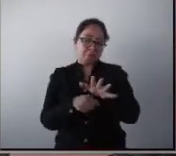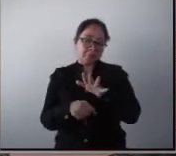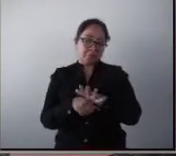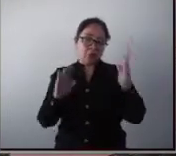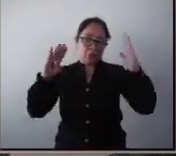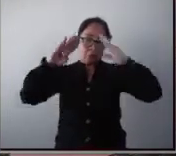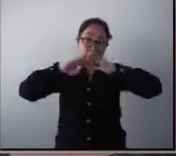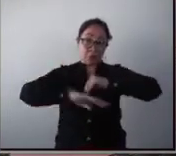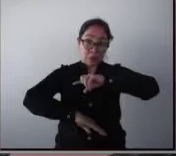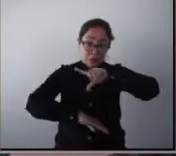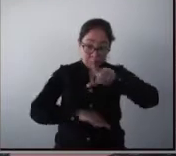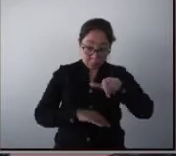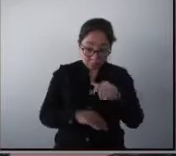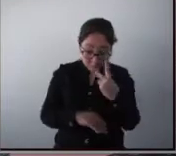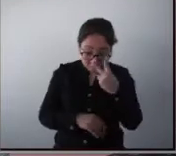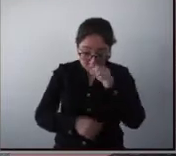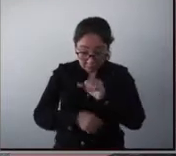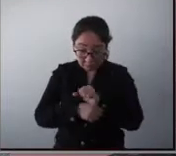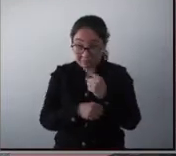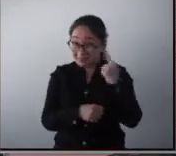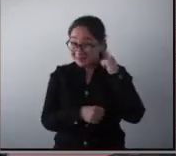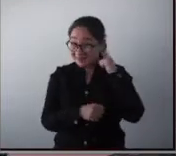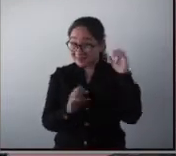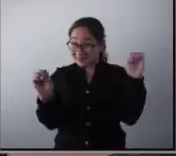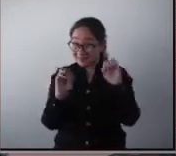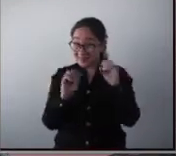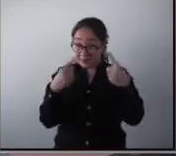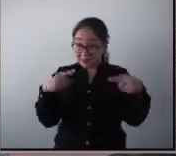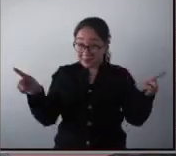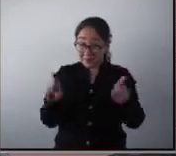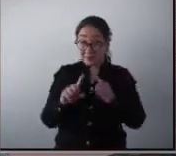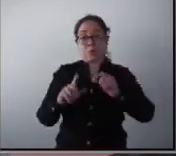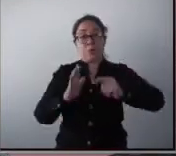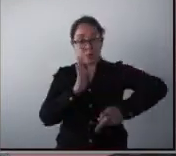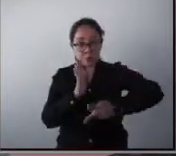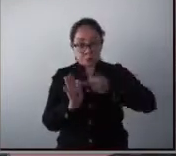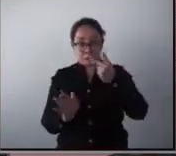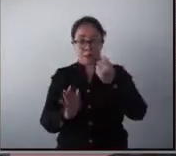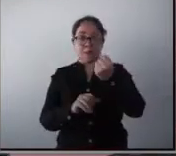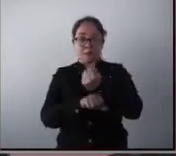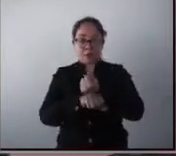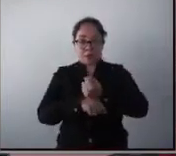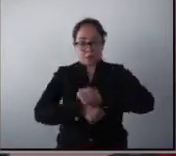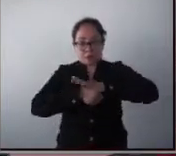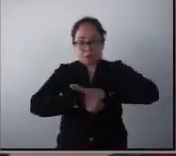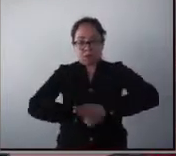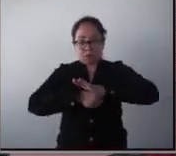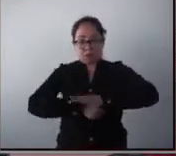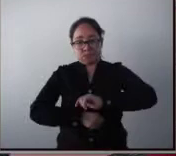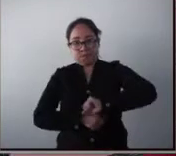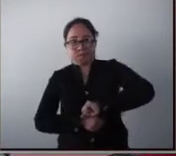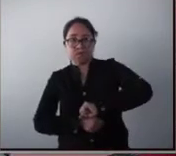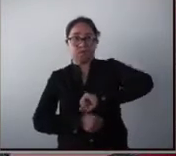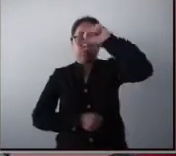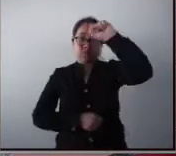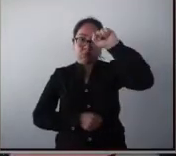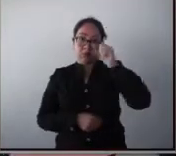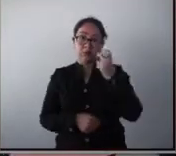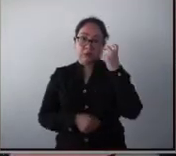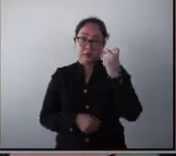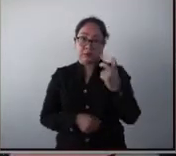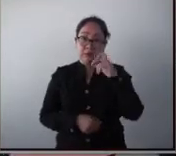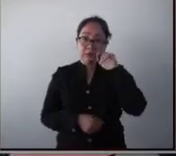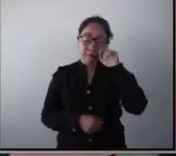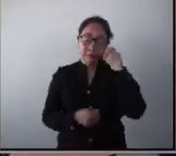durante dos semanas no les ponemos la música, la presión no es permanente el descenso.